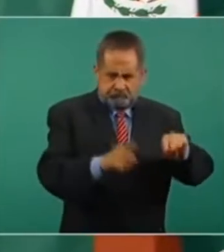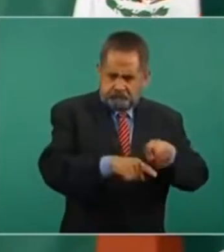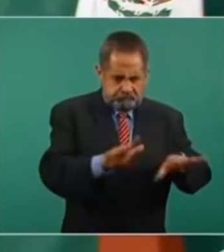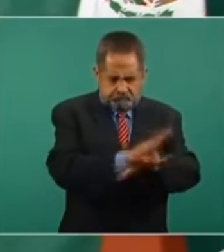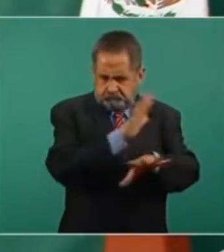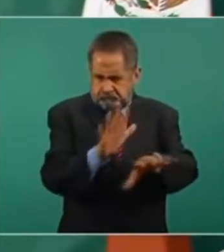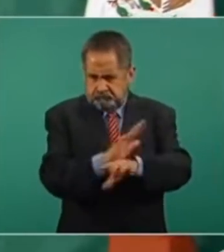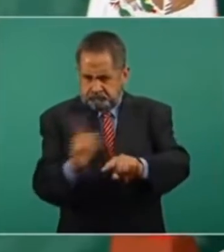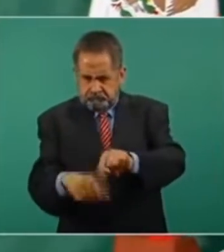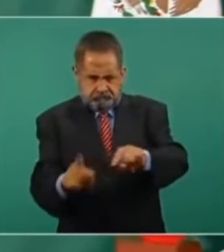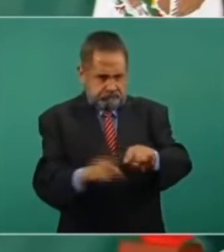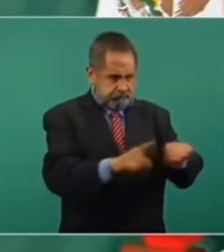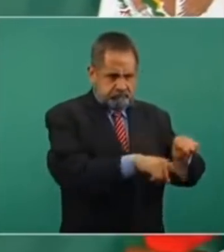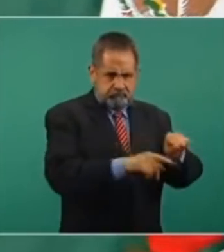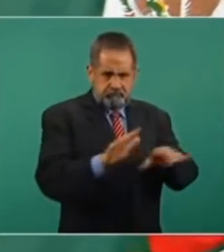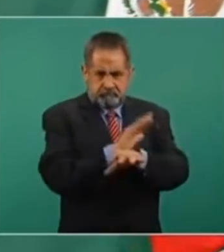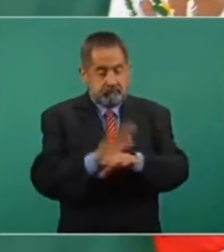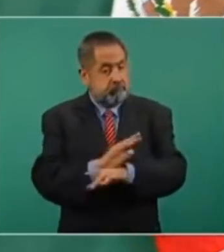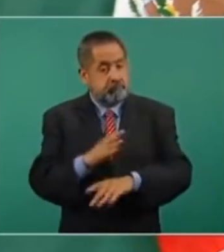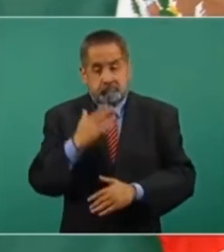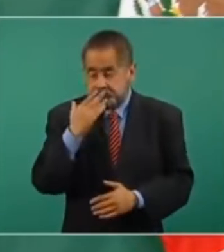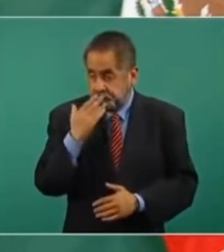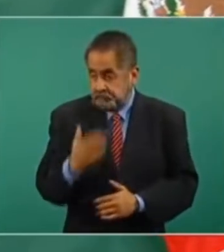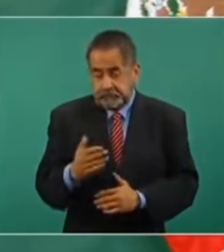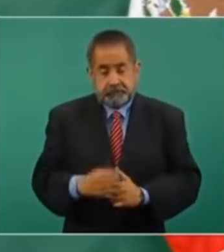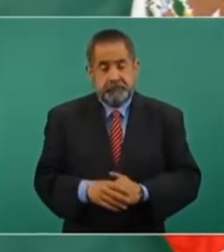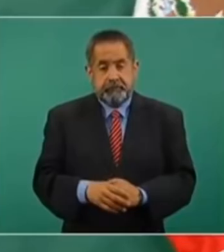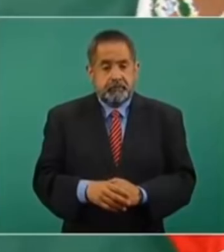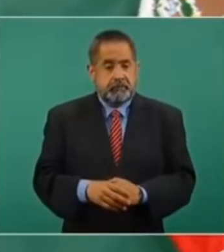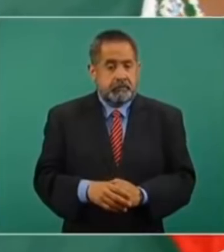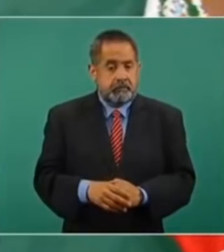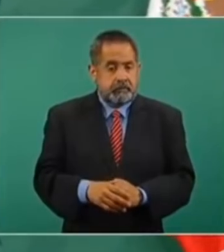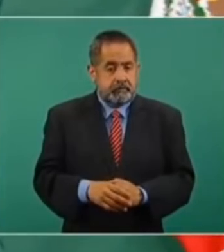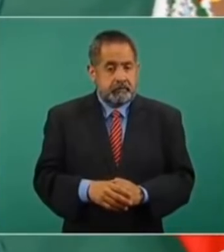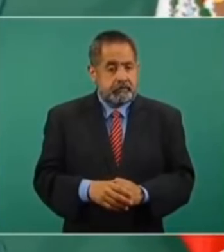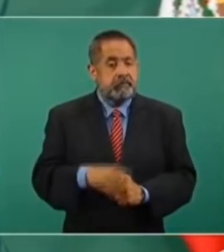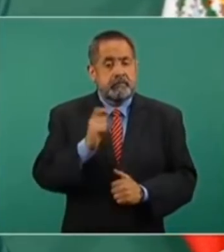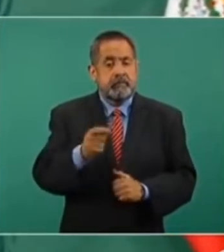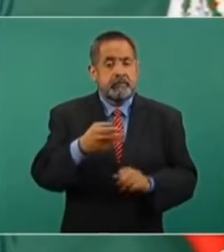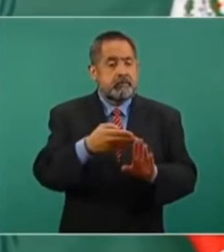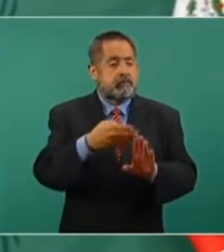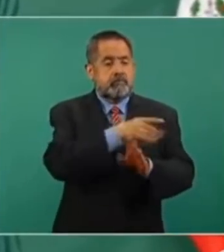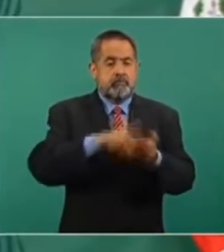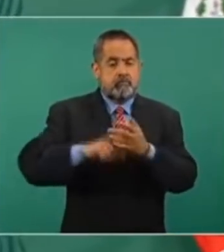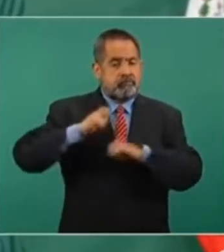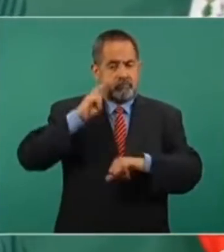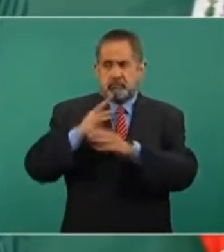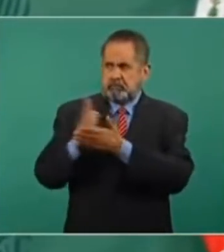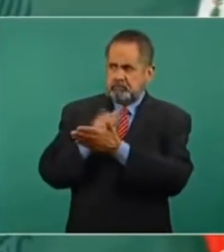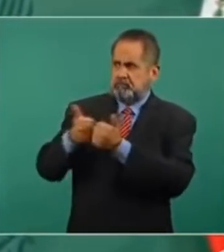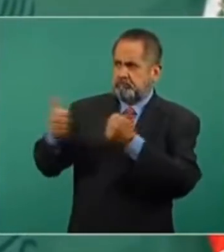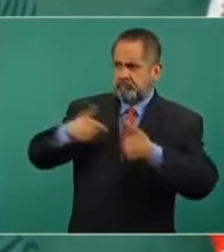a partir de su autonomía